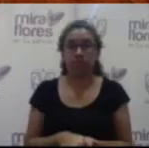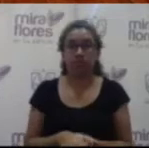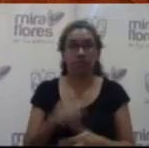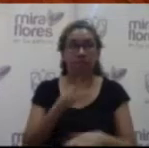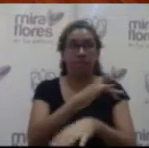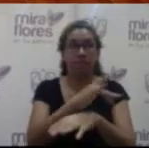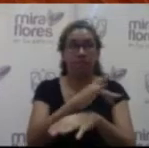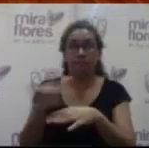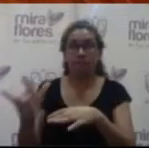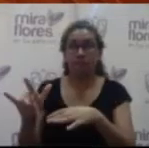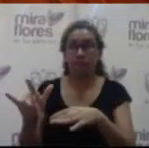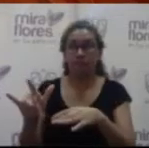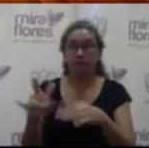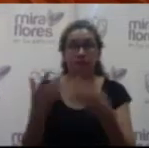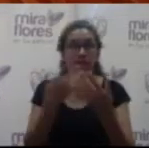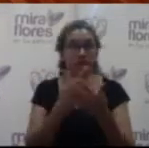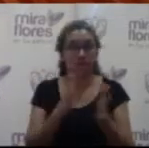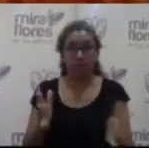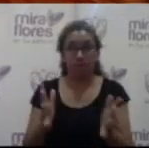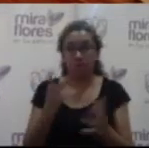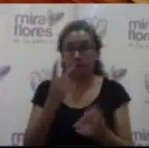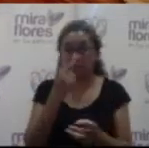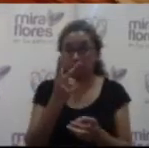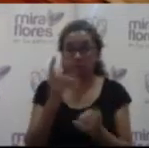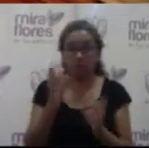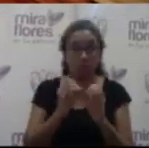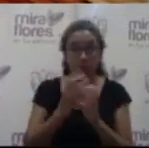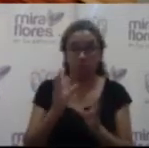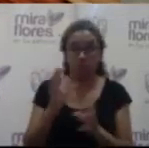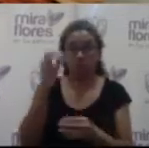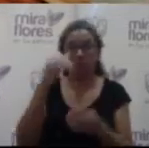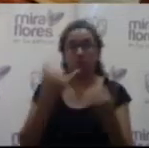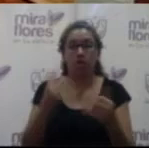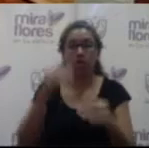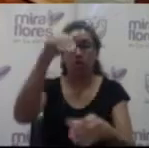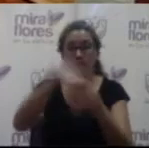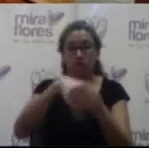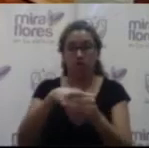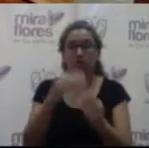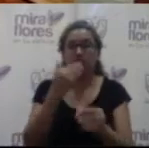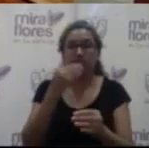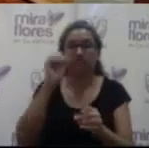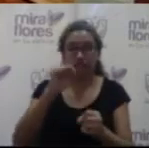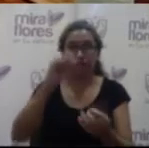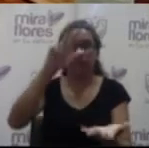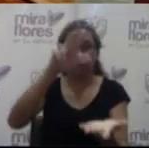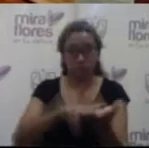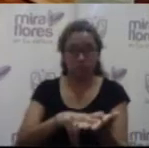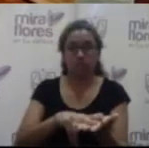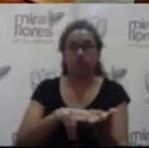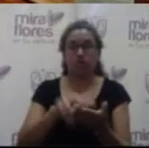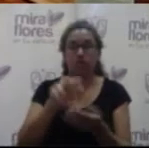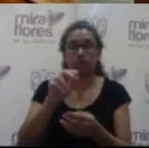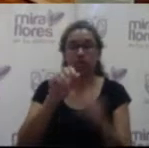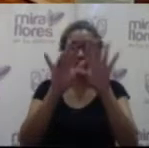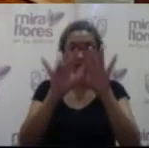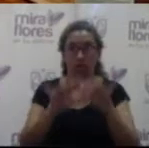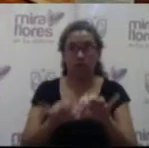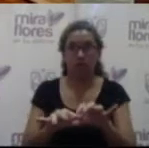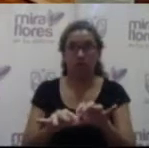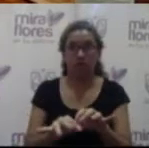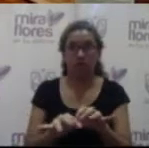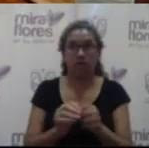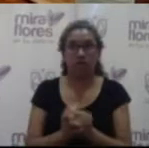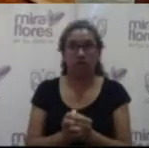No hay intervenciones, no hay observaciones. Procederemos a votar a aquellos miembros del consejo que estén a favor de aprobar el acta